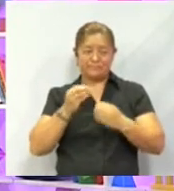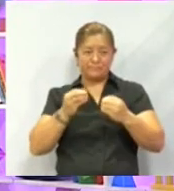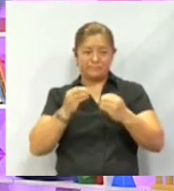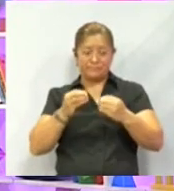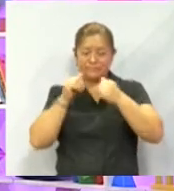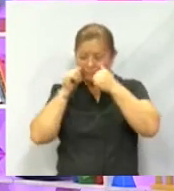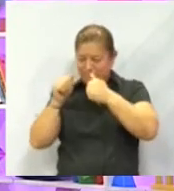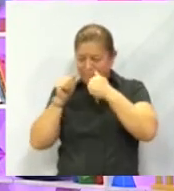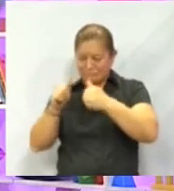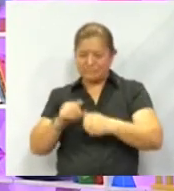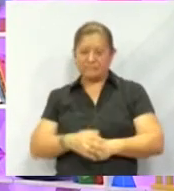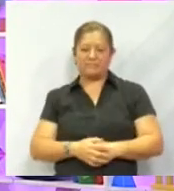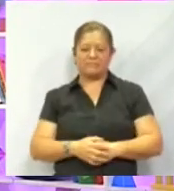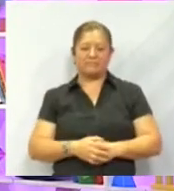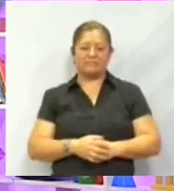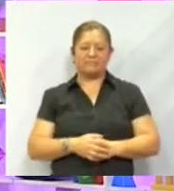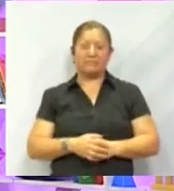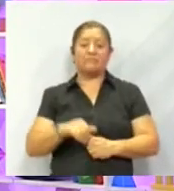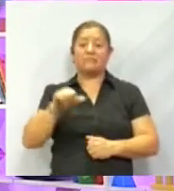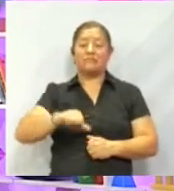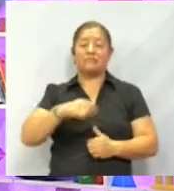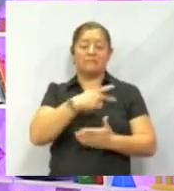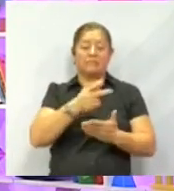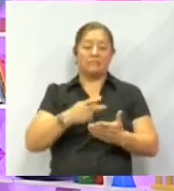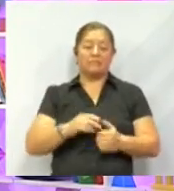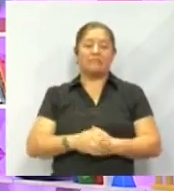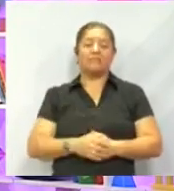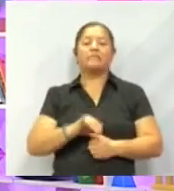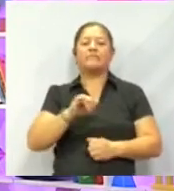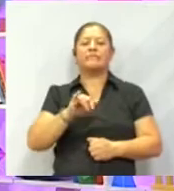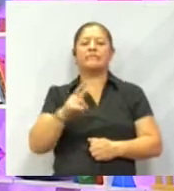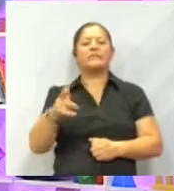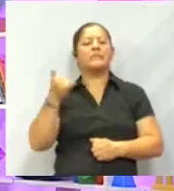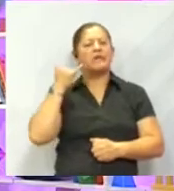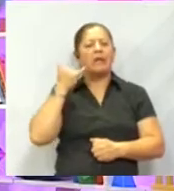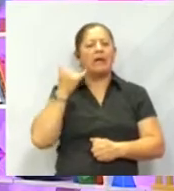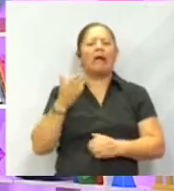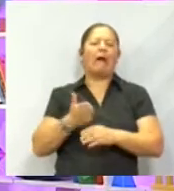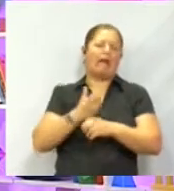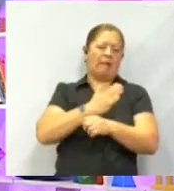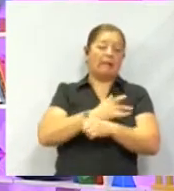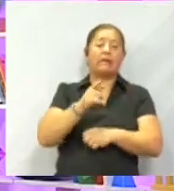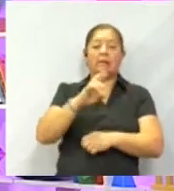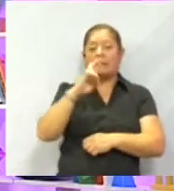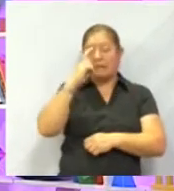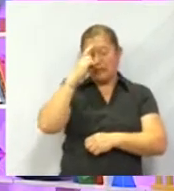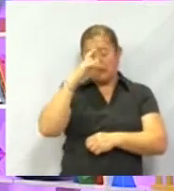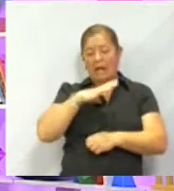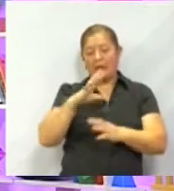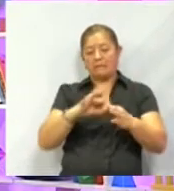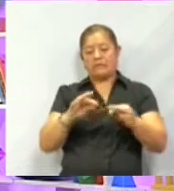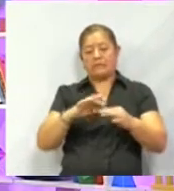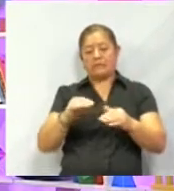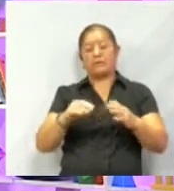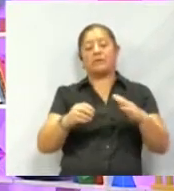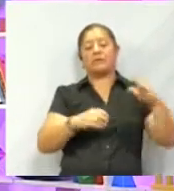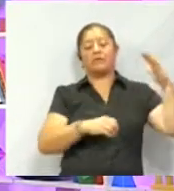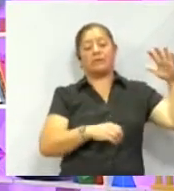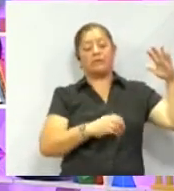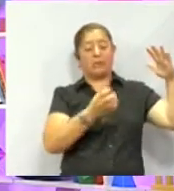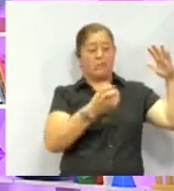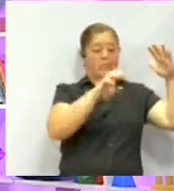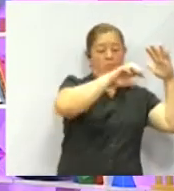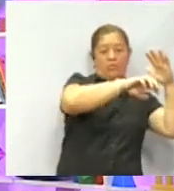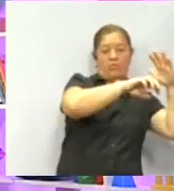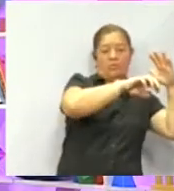muchísima atención al programa de hoy. Pues sí. Antes de la llamada de Valeria, acuérdate que hablábamos de los planetas que están en el...